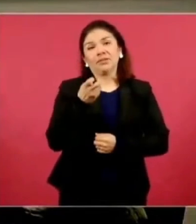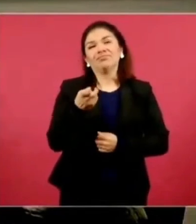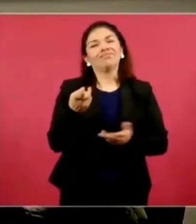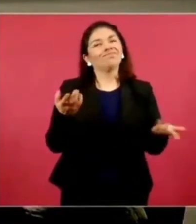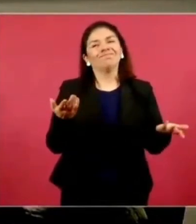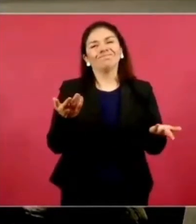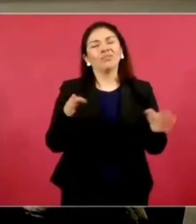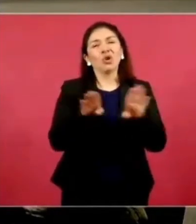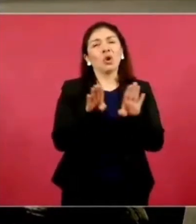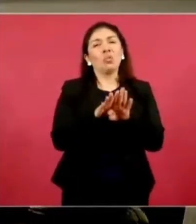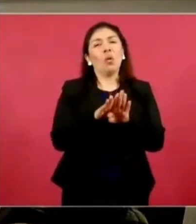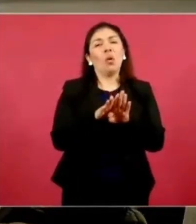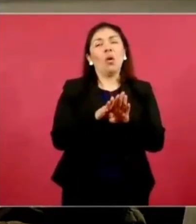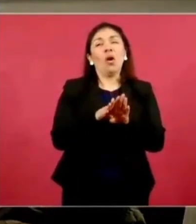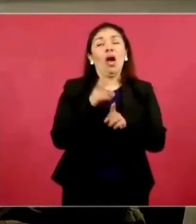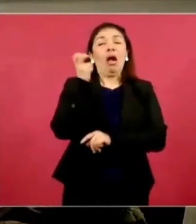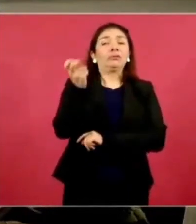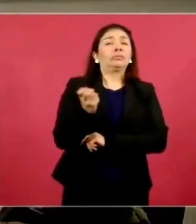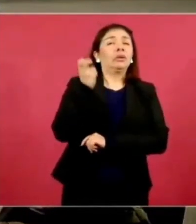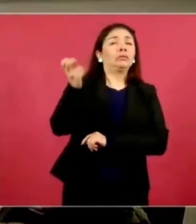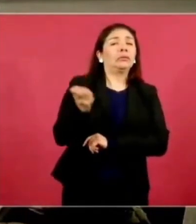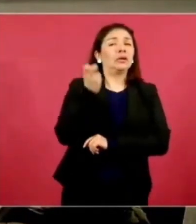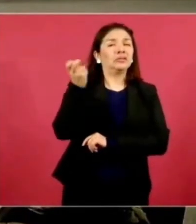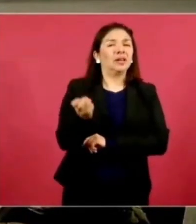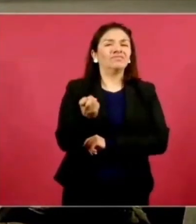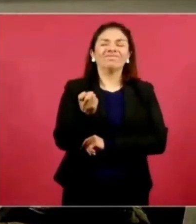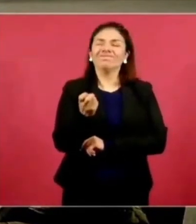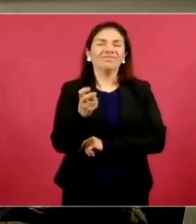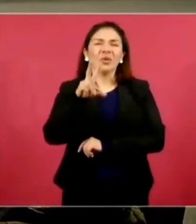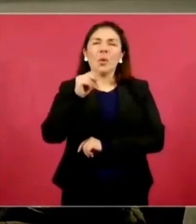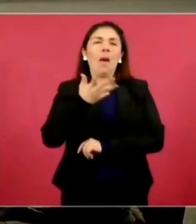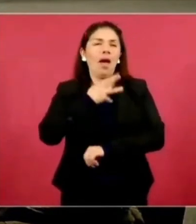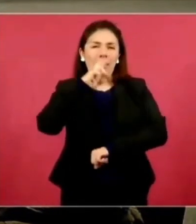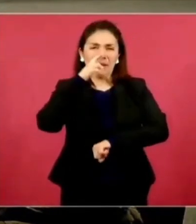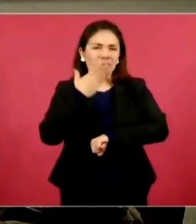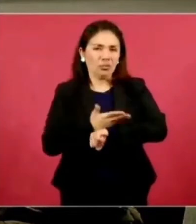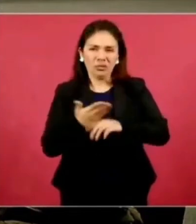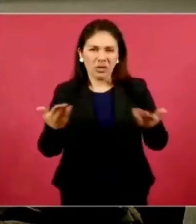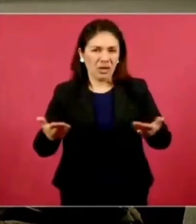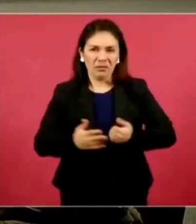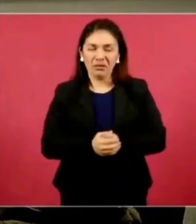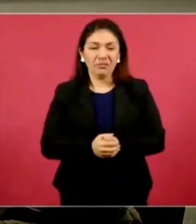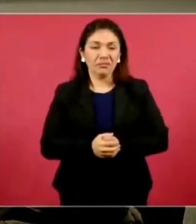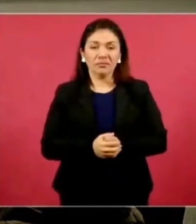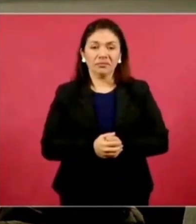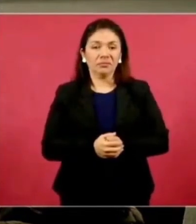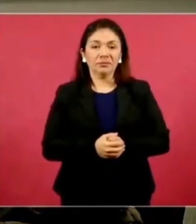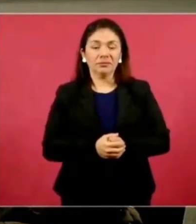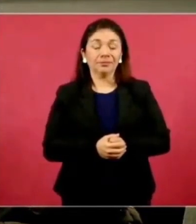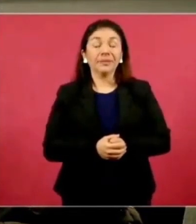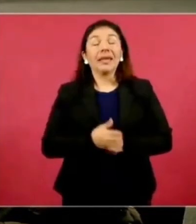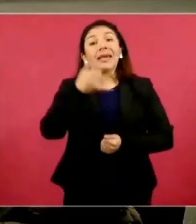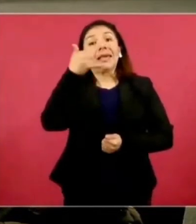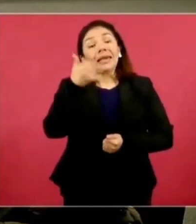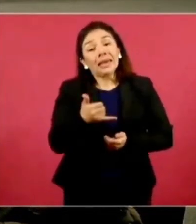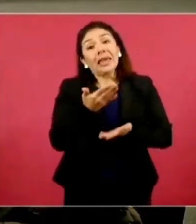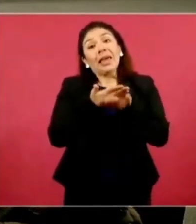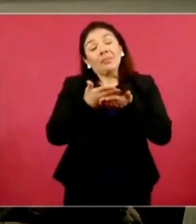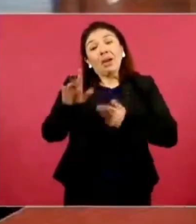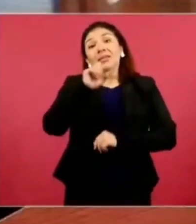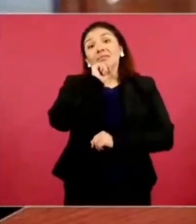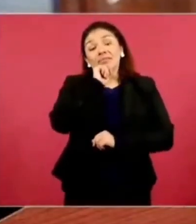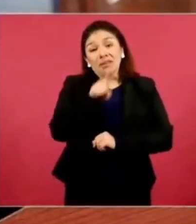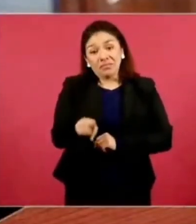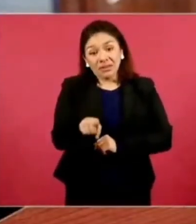calumniarlos. Pero además de eso, también se